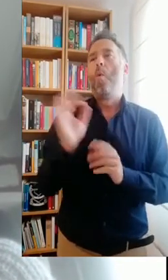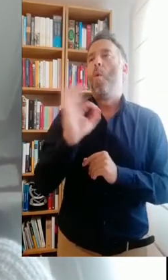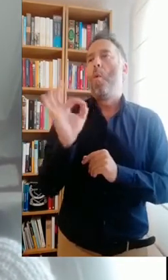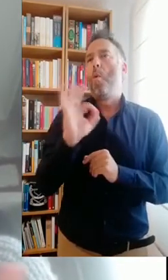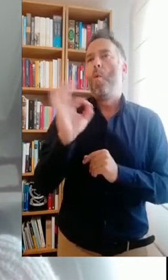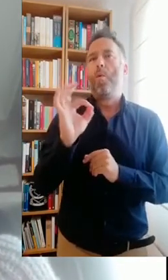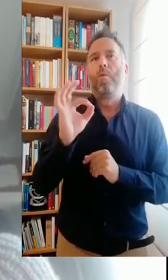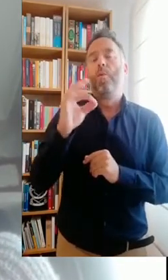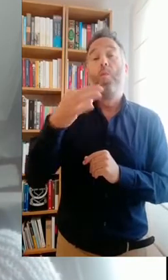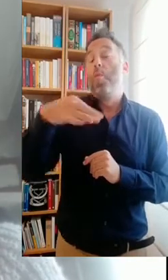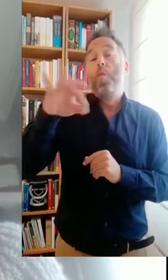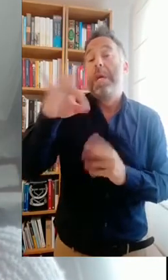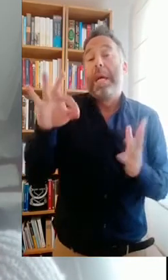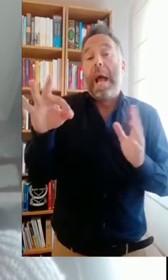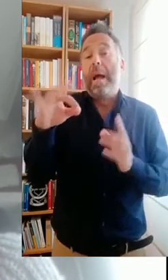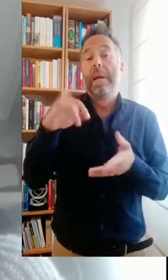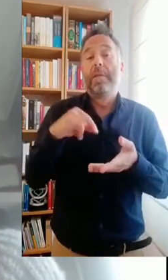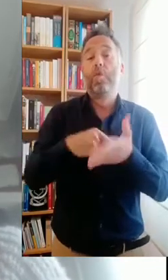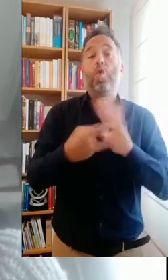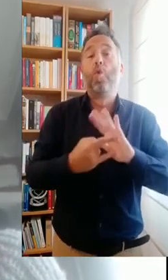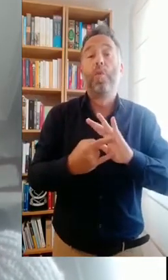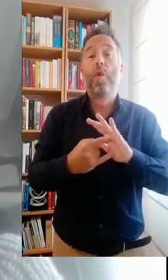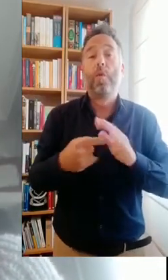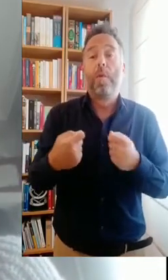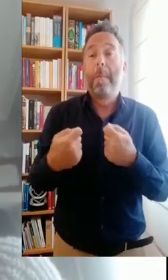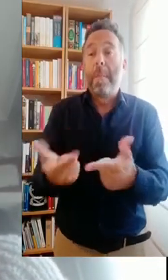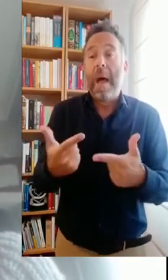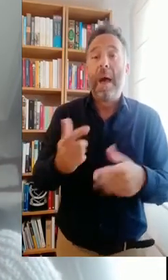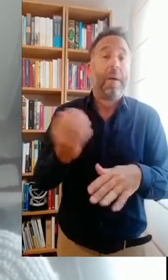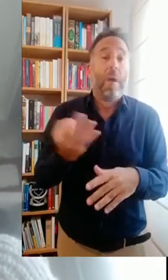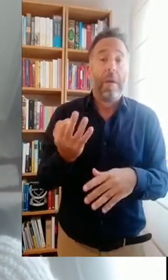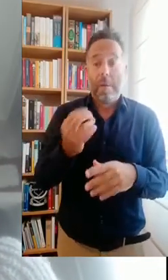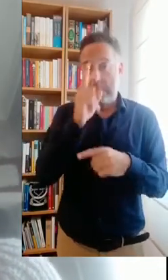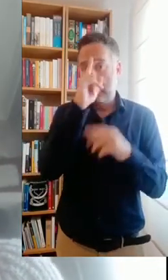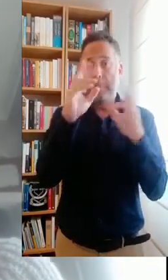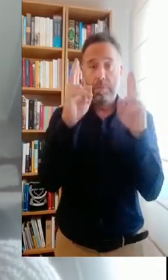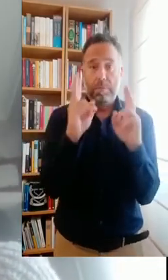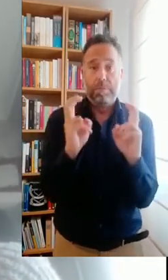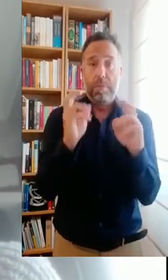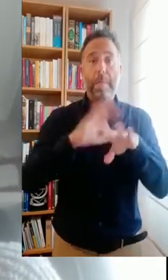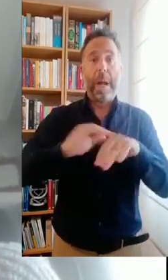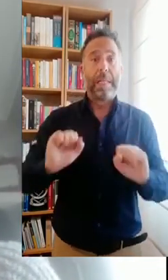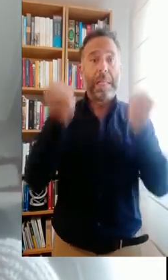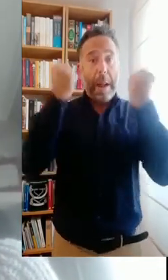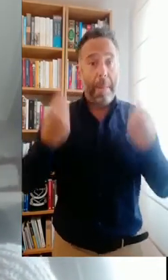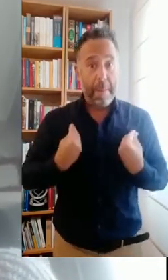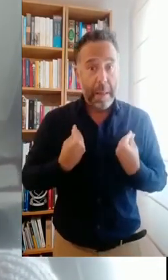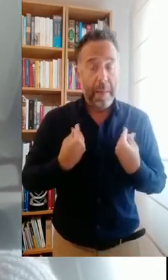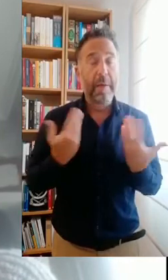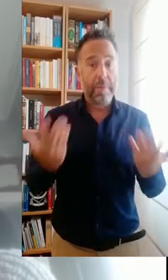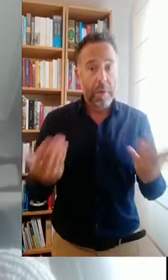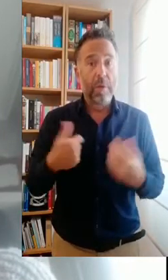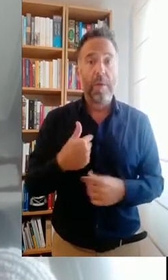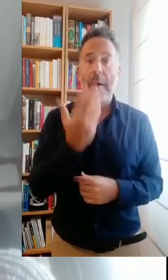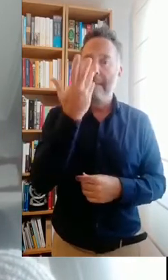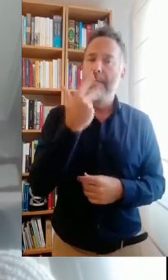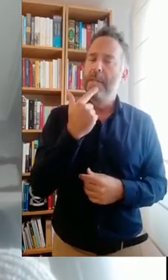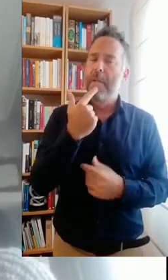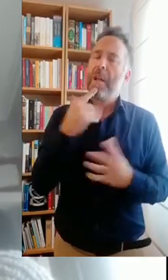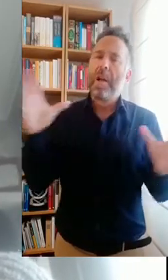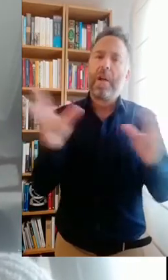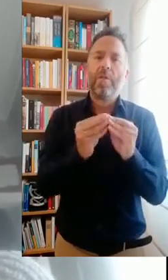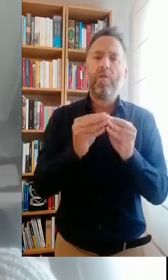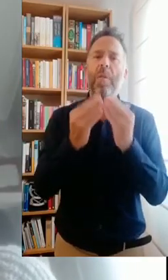la única forma que tenemos para ayudar, para colaborar y, sobre todo, para salvar vidas. En definitiva, me gustaría